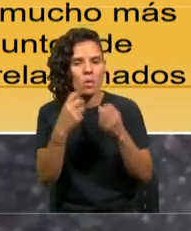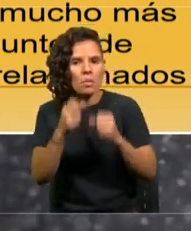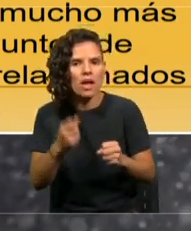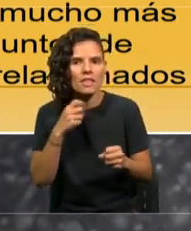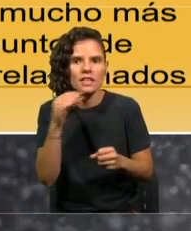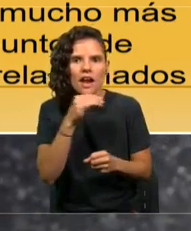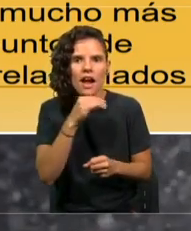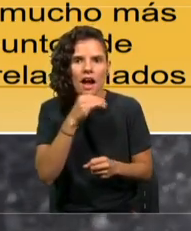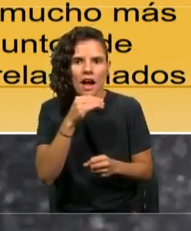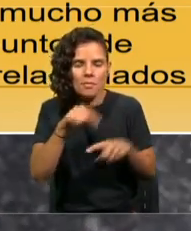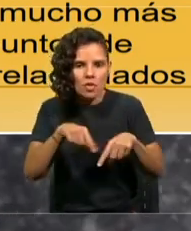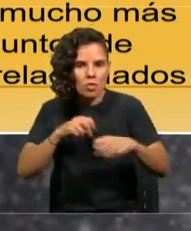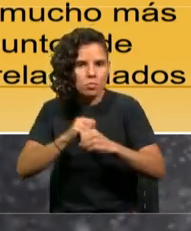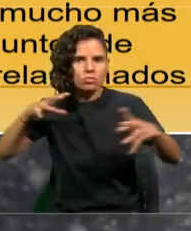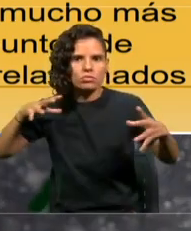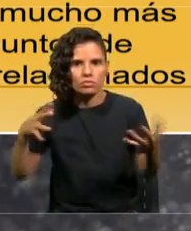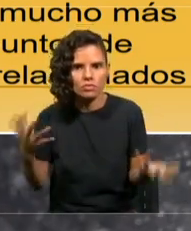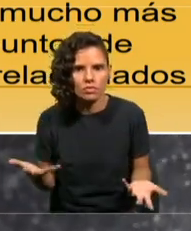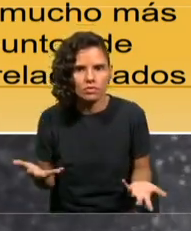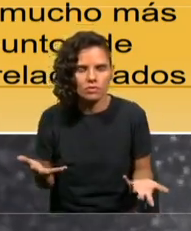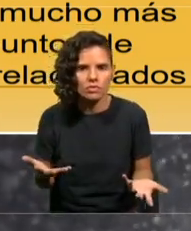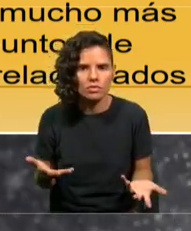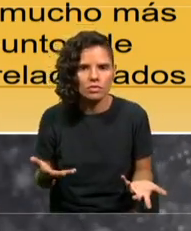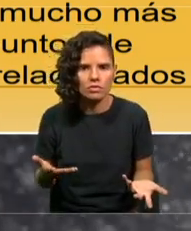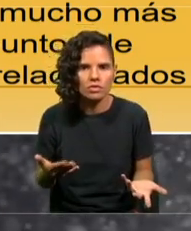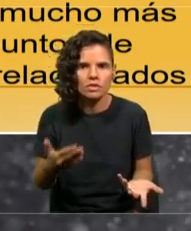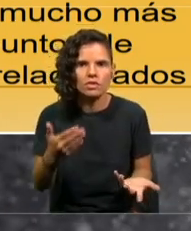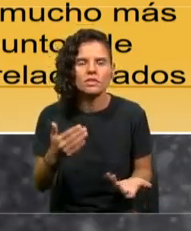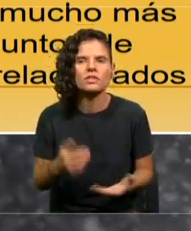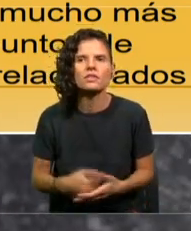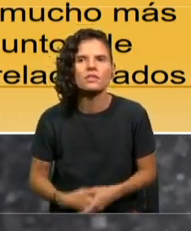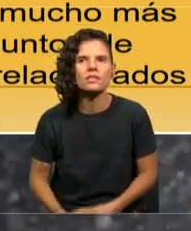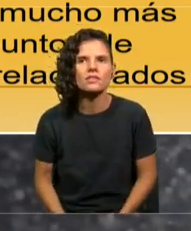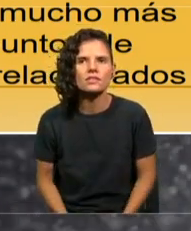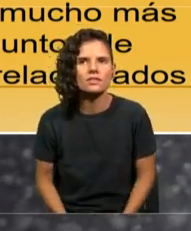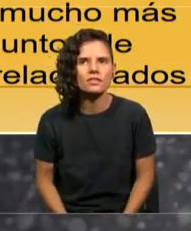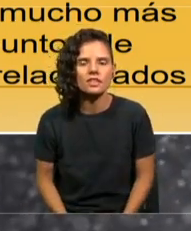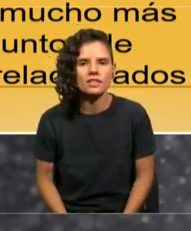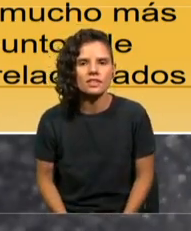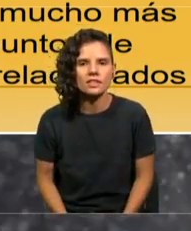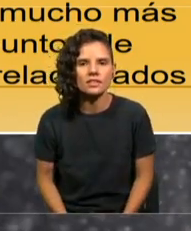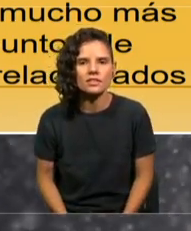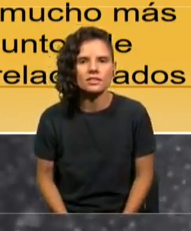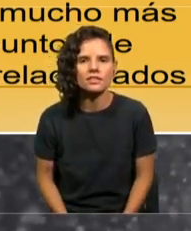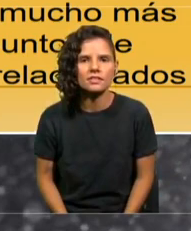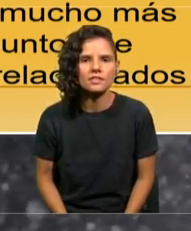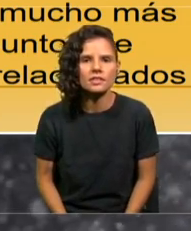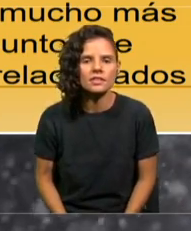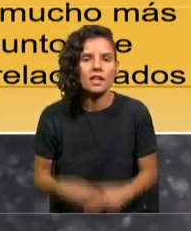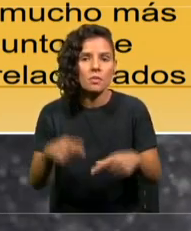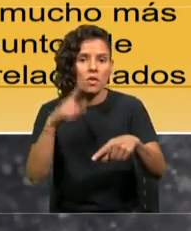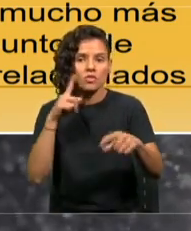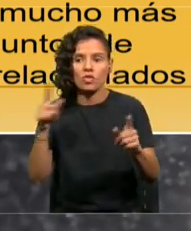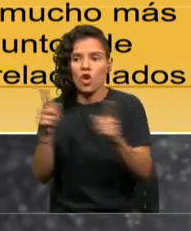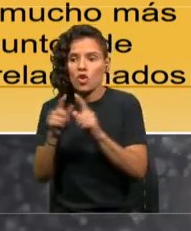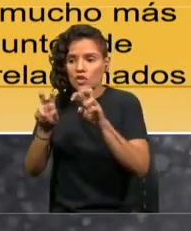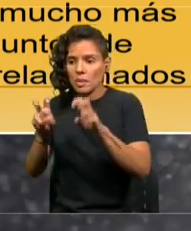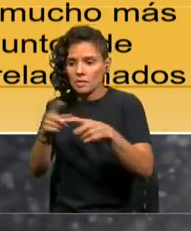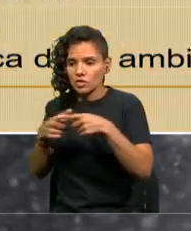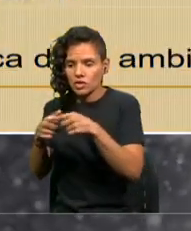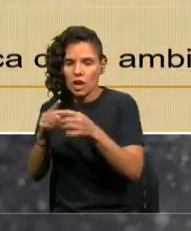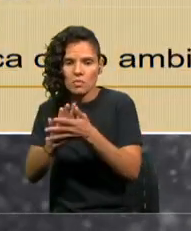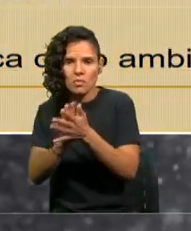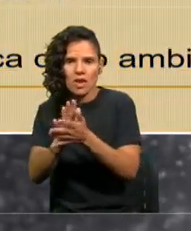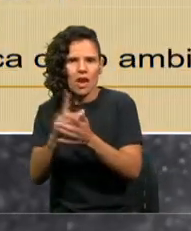rápidas y mucho más cortas que lo que ocurre con los temas naturales, como por ejemplo el tema